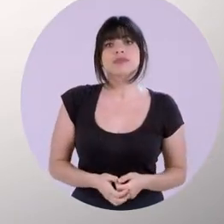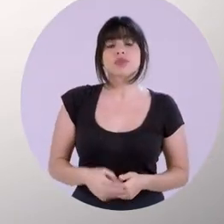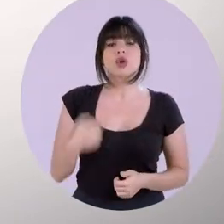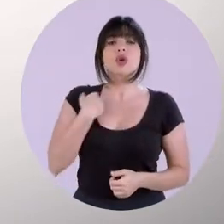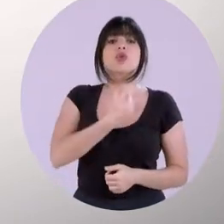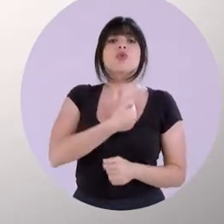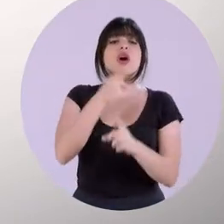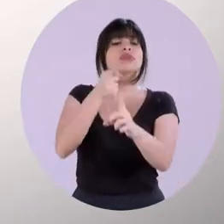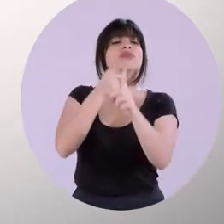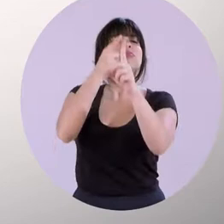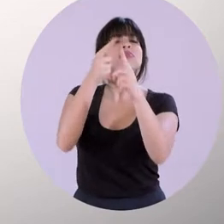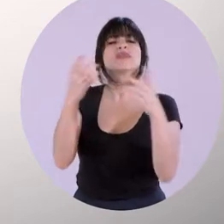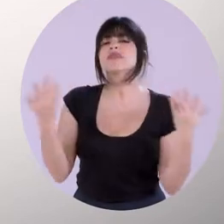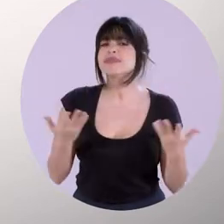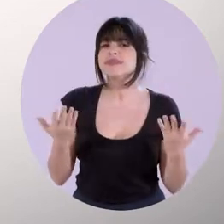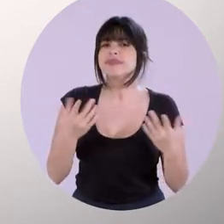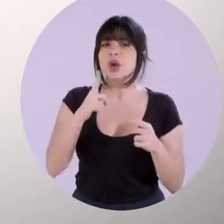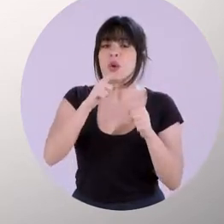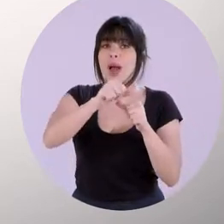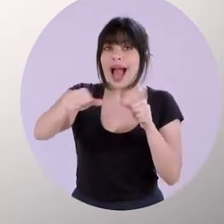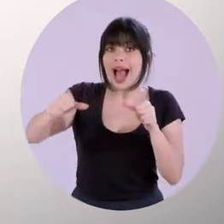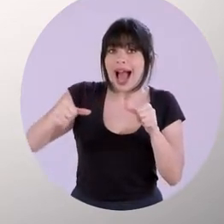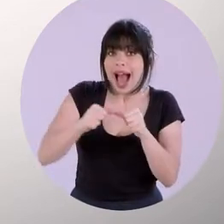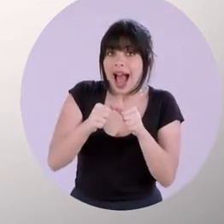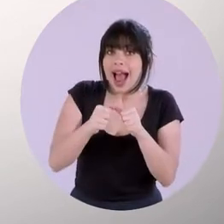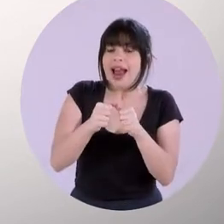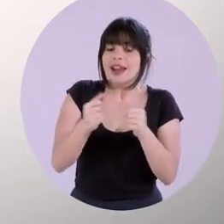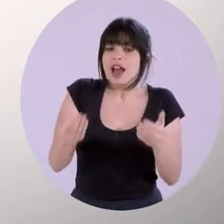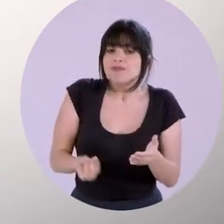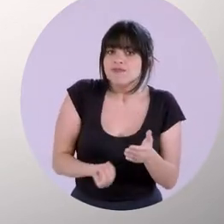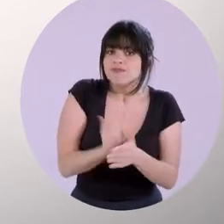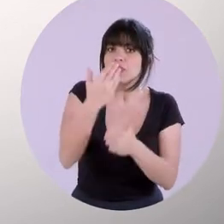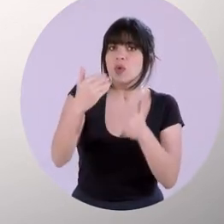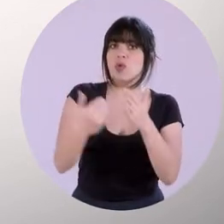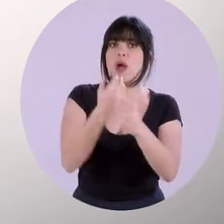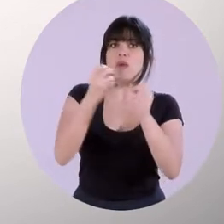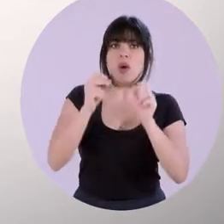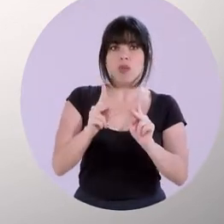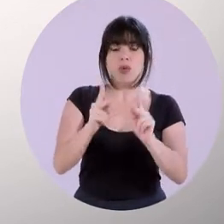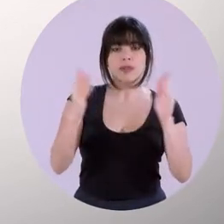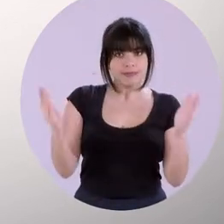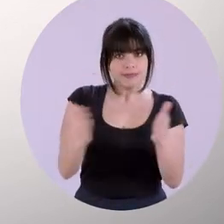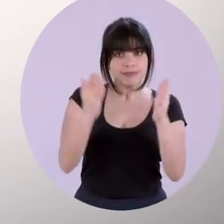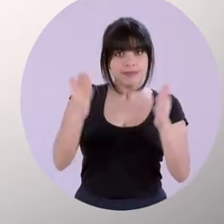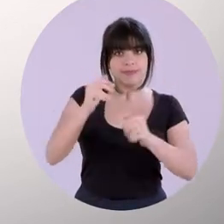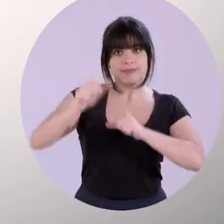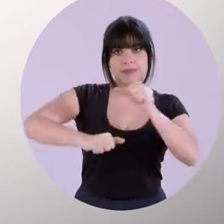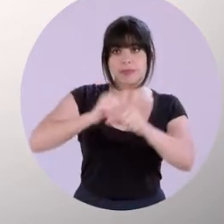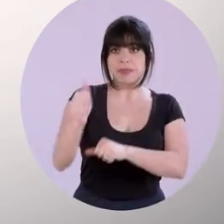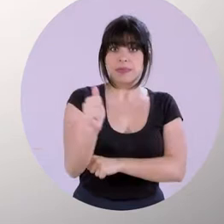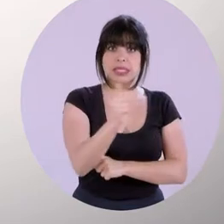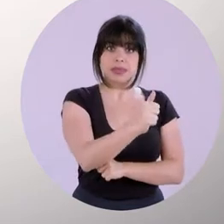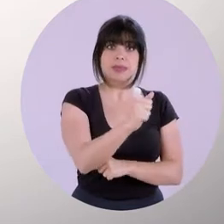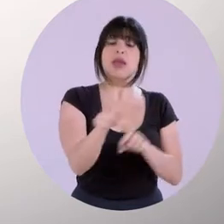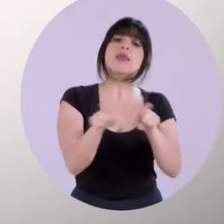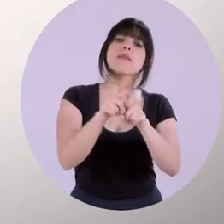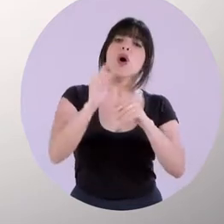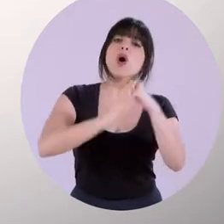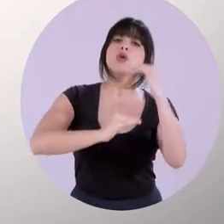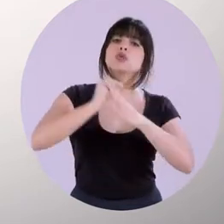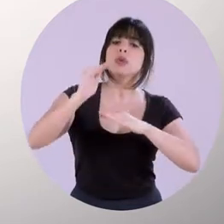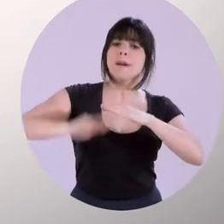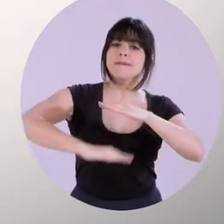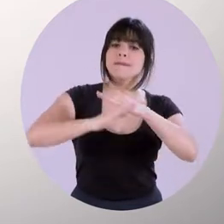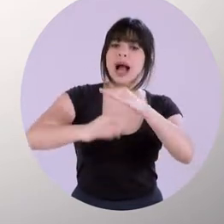Nuestro norte es ser un sector que cree oportunidades, fomente el emprendimiento y construya los